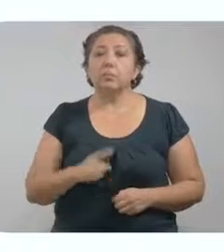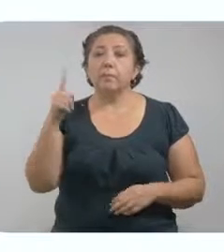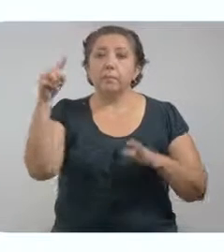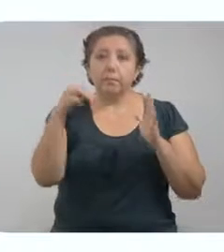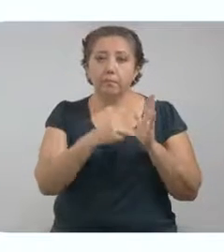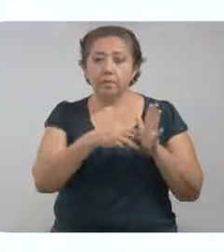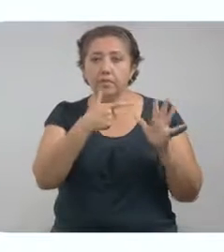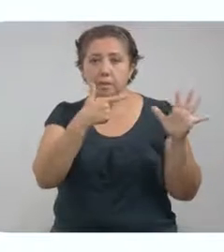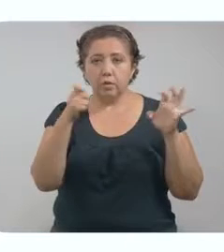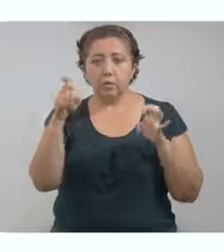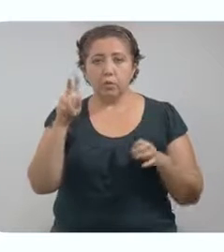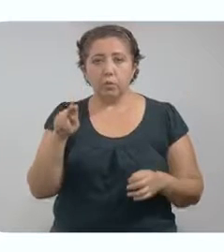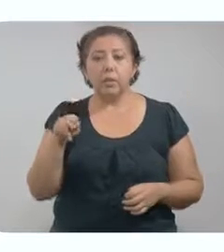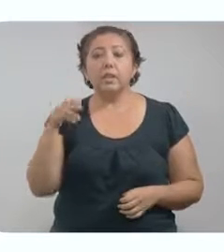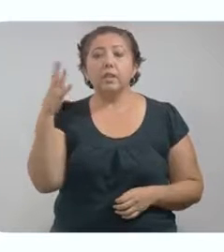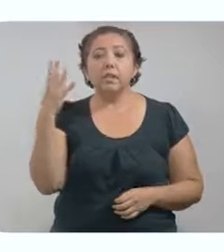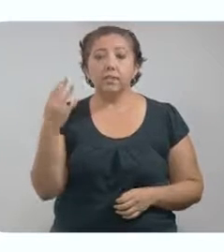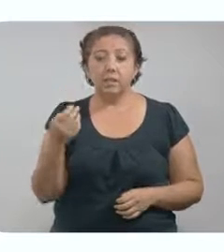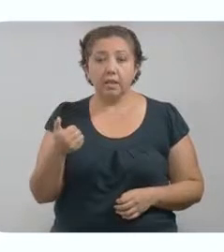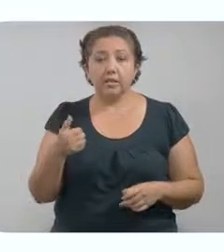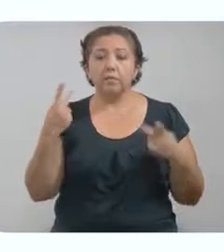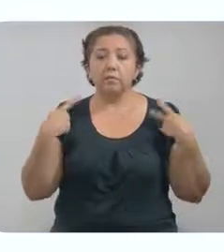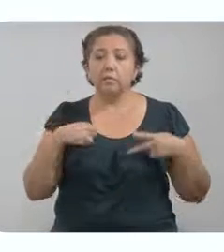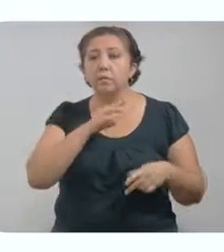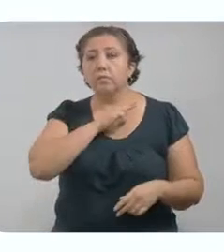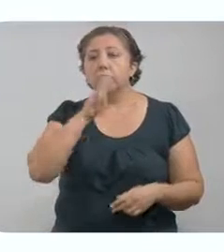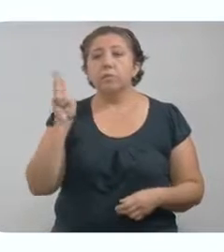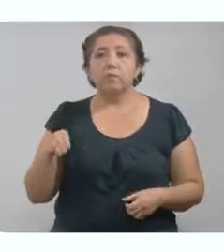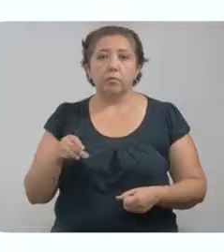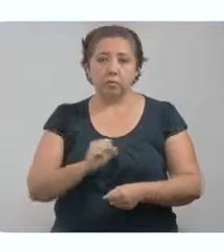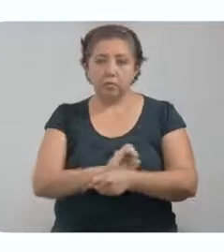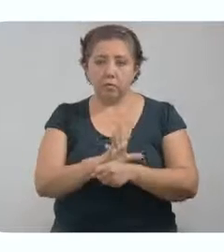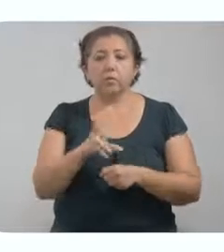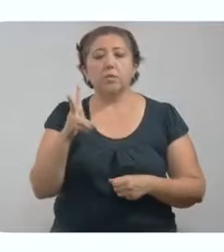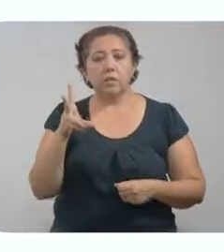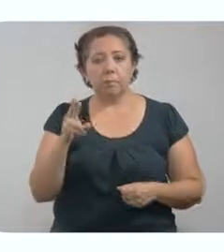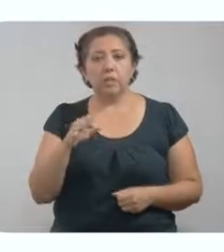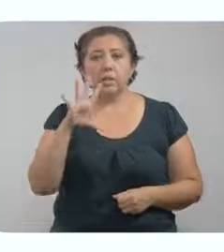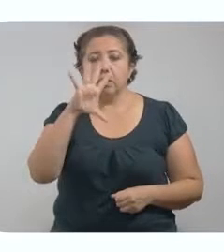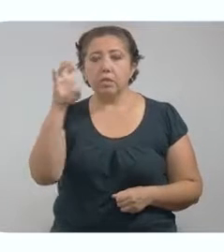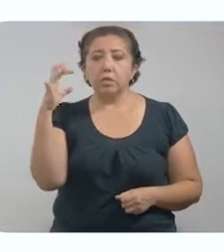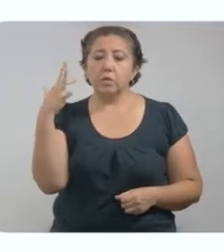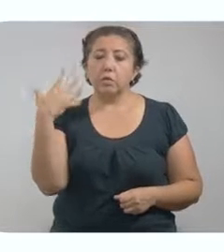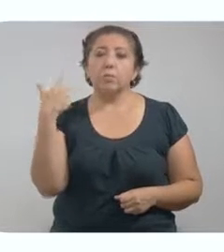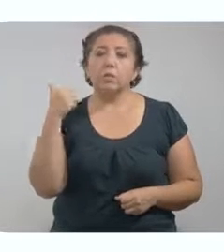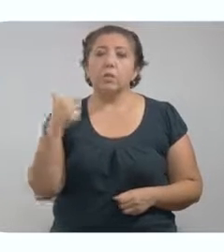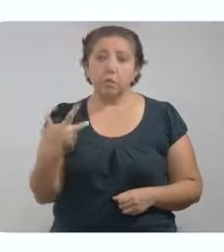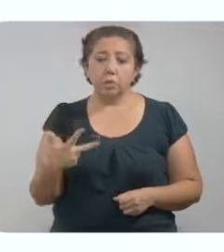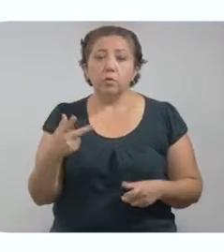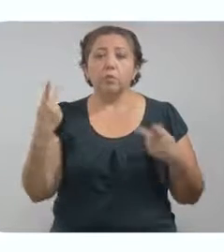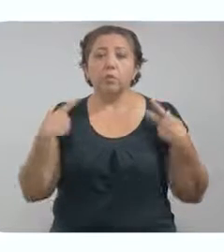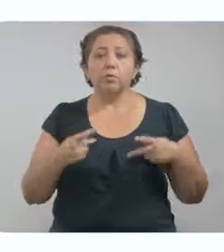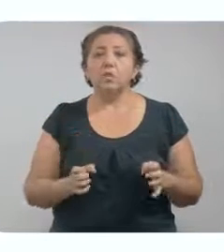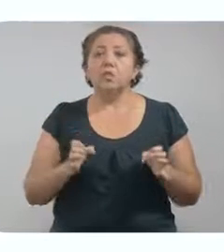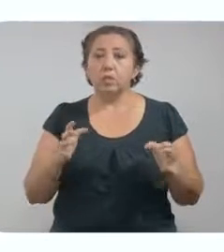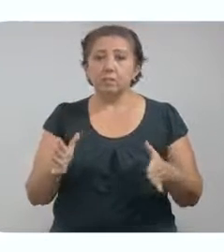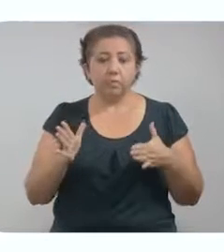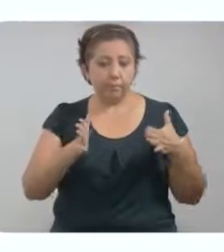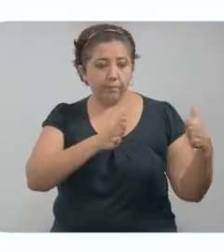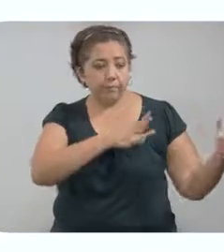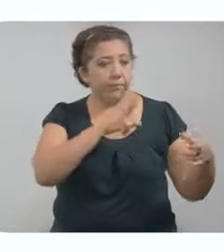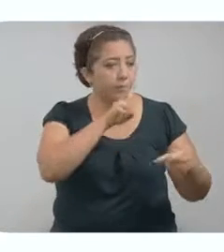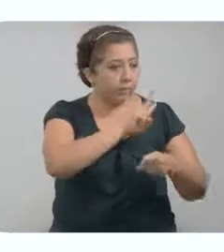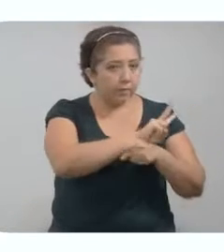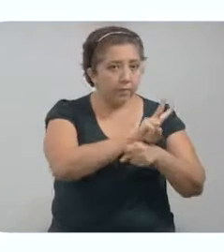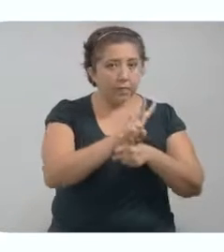son 1,796 las personas fallecidas a causa del coronavirus. También 558 personas están estables, aislados,